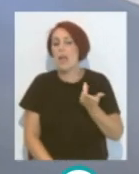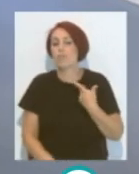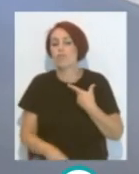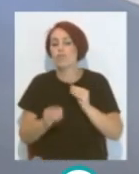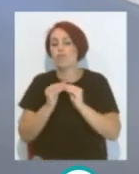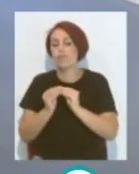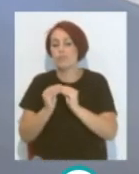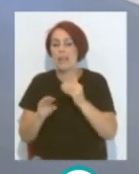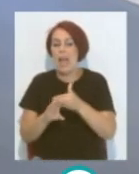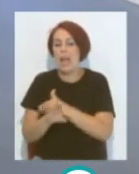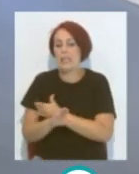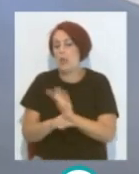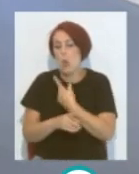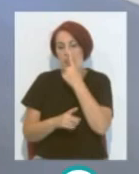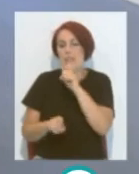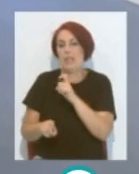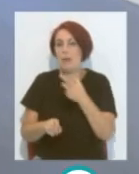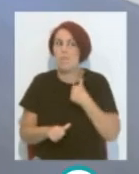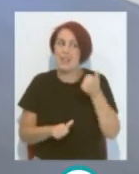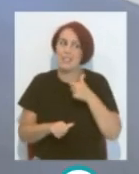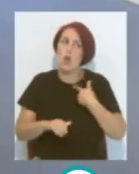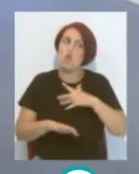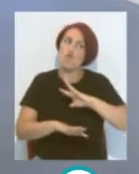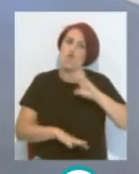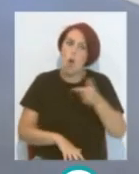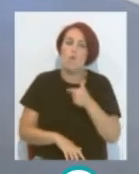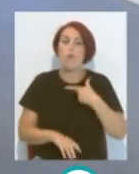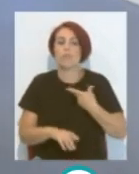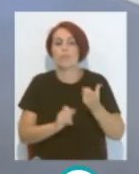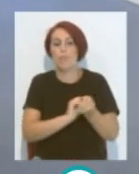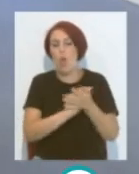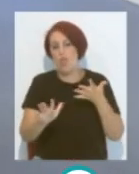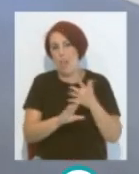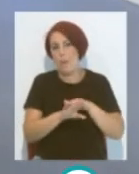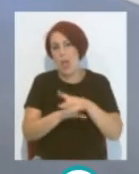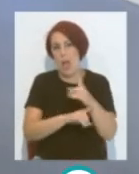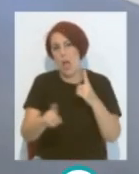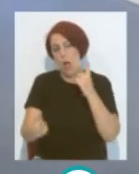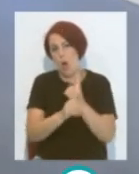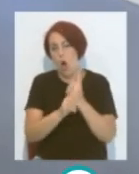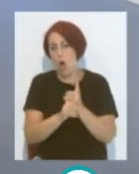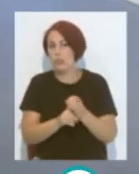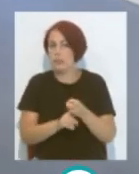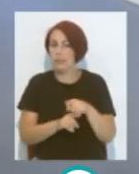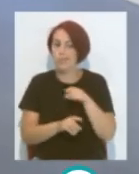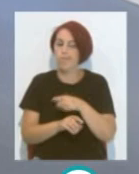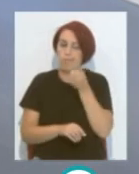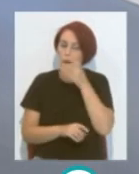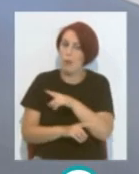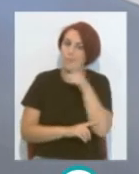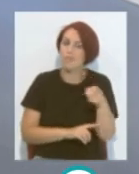elaboración Y un poquito más En el robo Y la velocidad De contragolpe La noticia